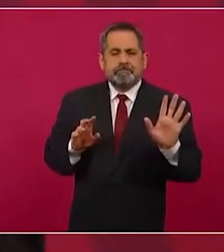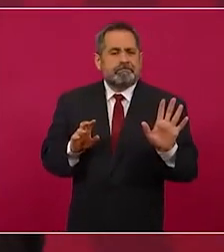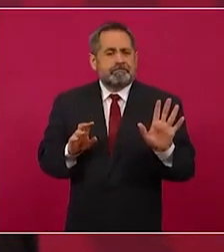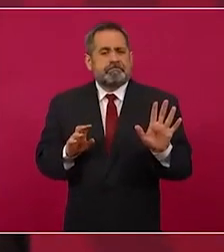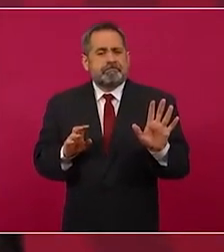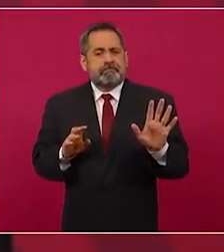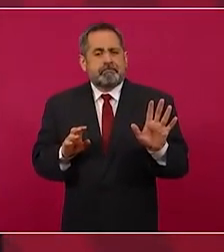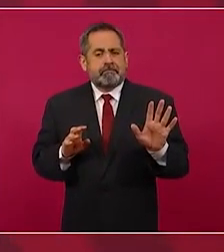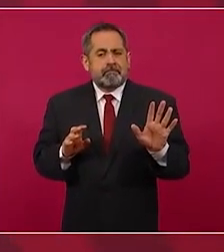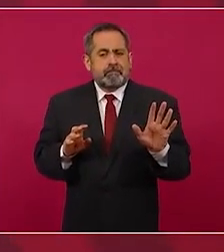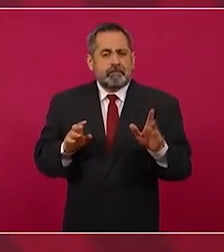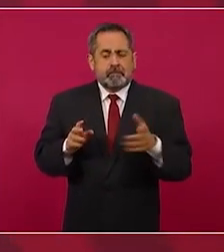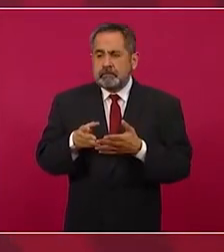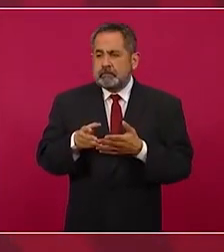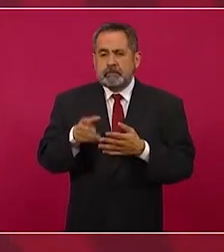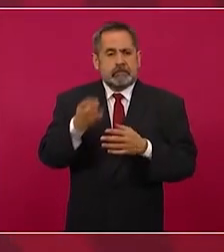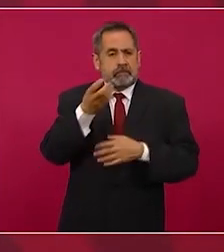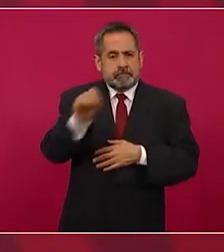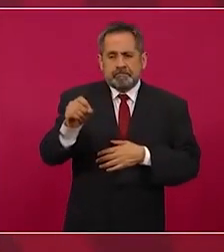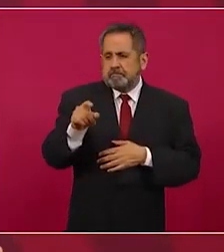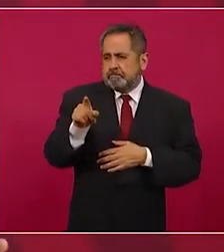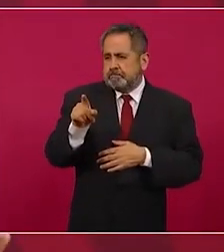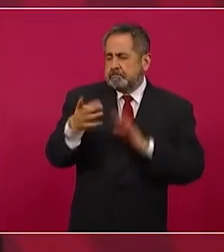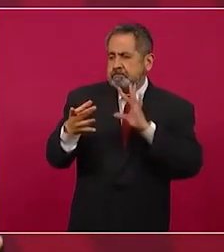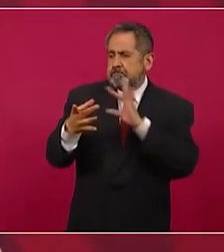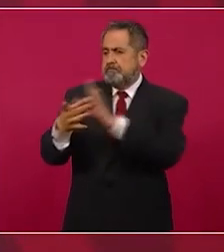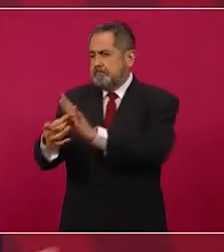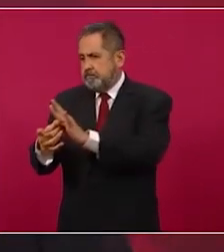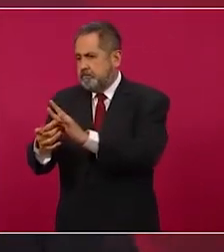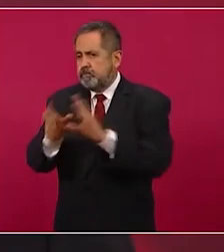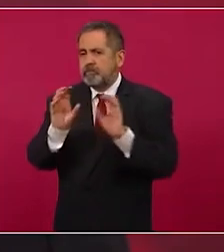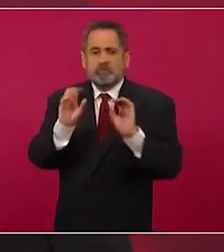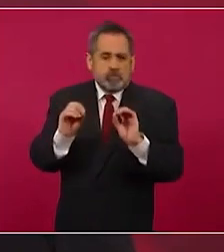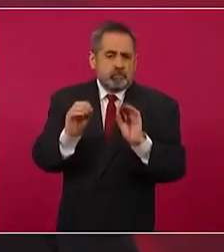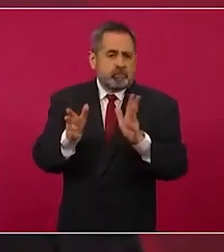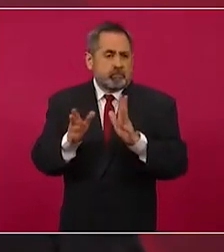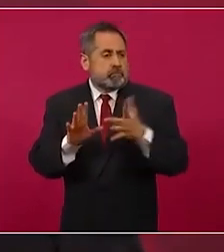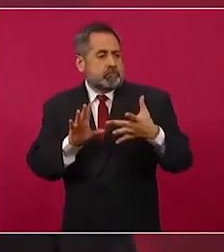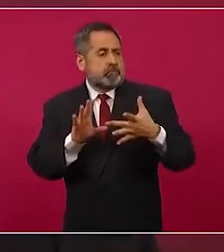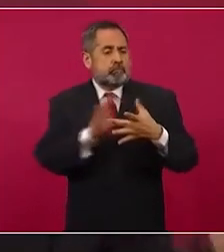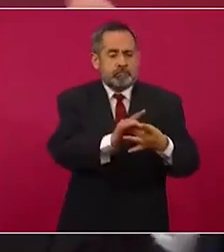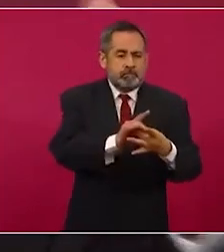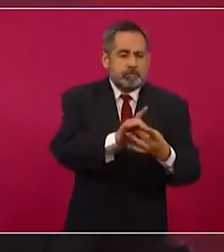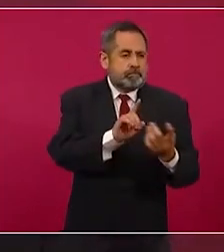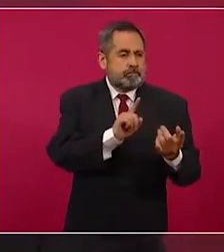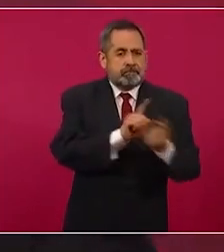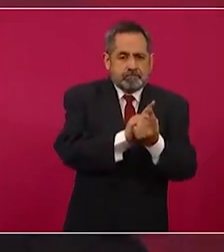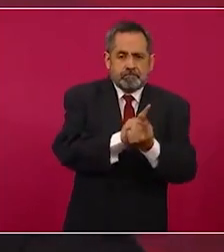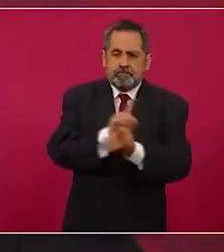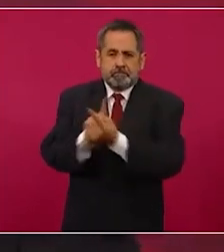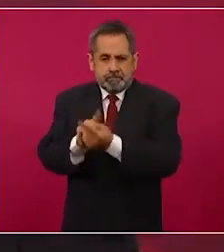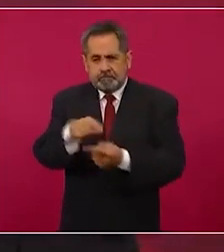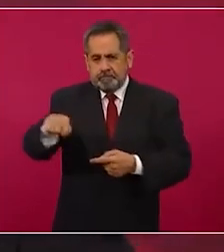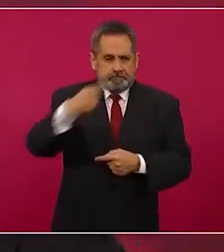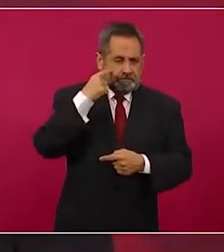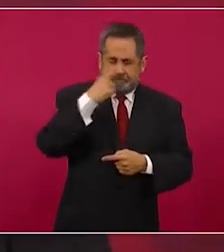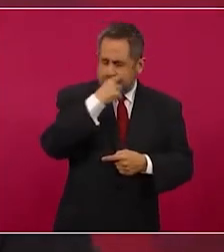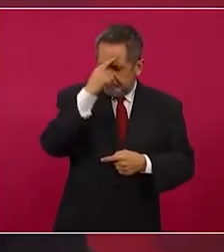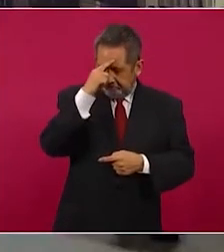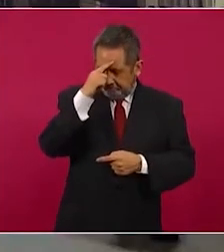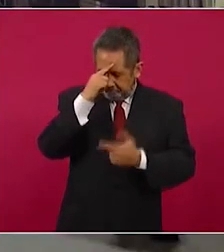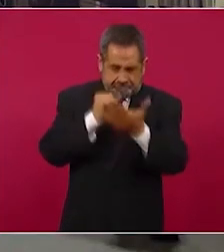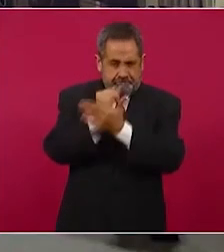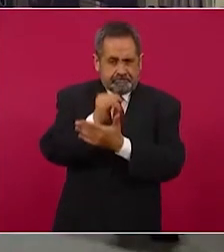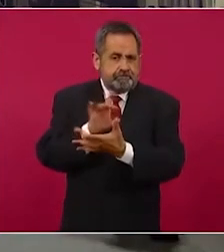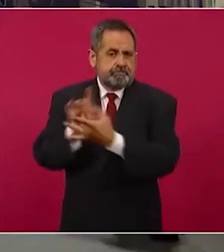muy angosta, no hay ni para dónde hacerse, aquí es de definiciones. Lo que